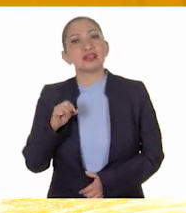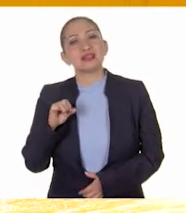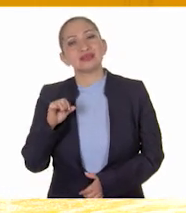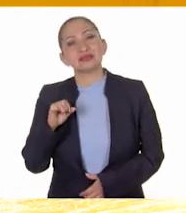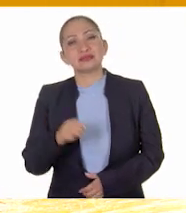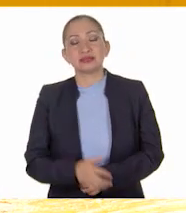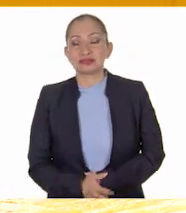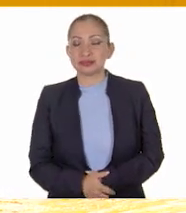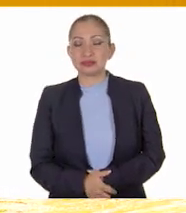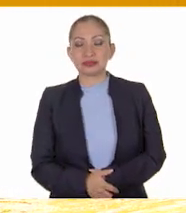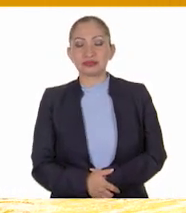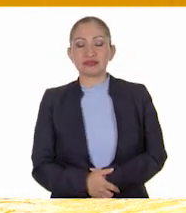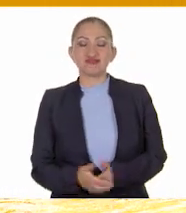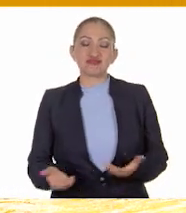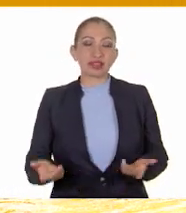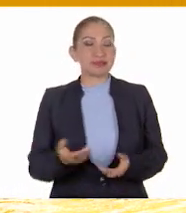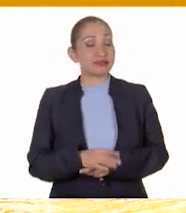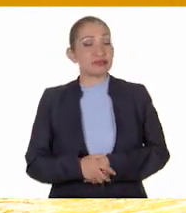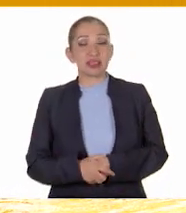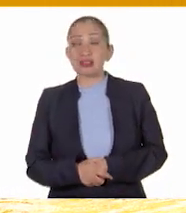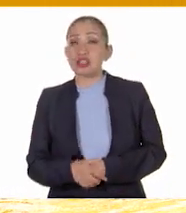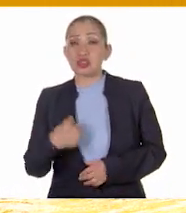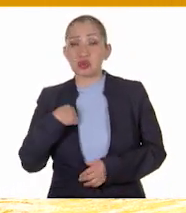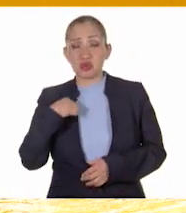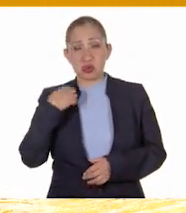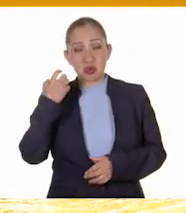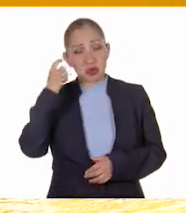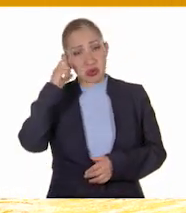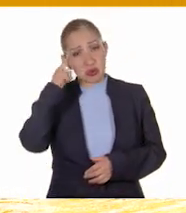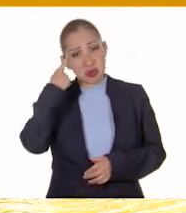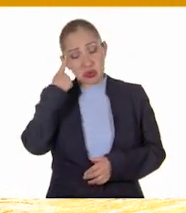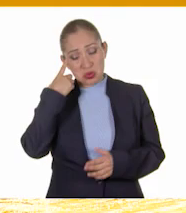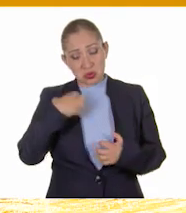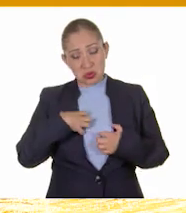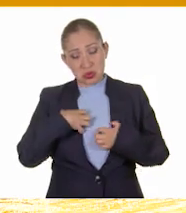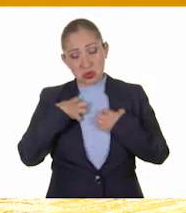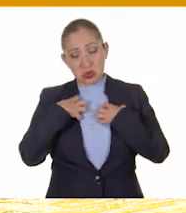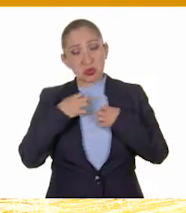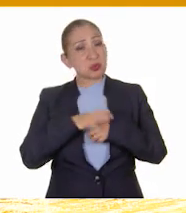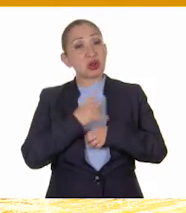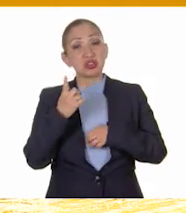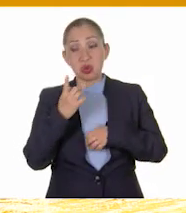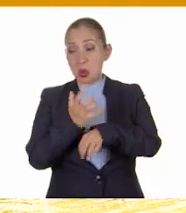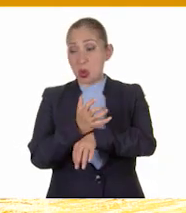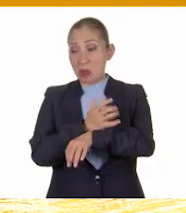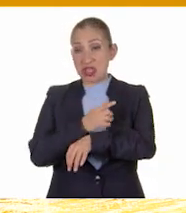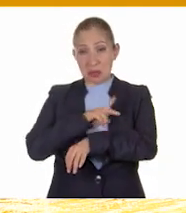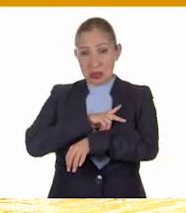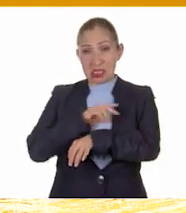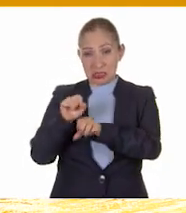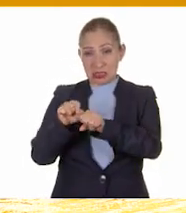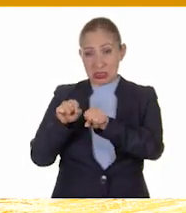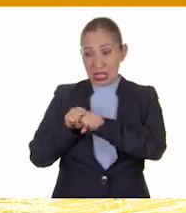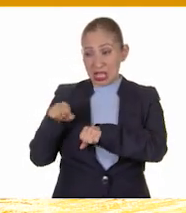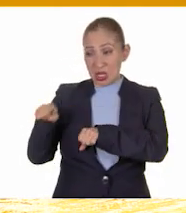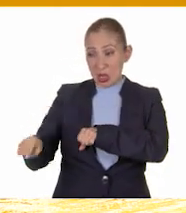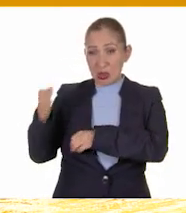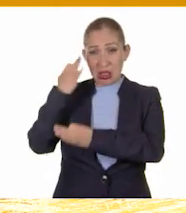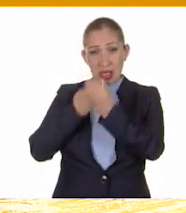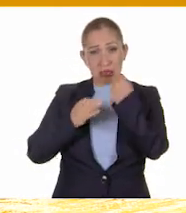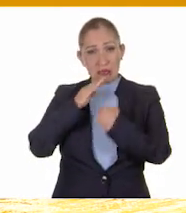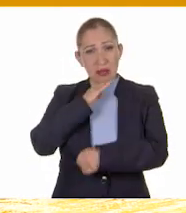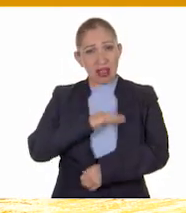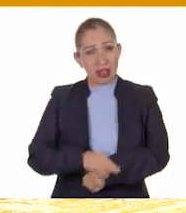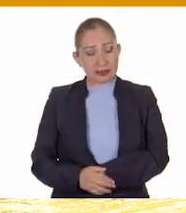pues me enojé por... pues porque un compañero de mi clase me trató